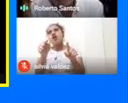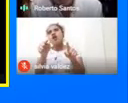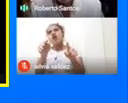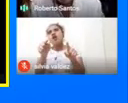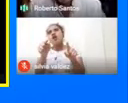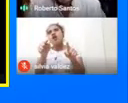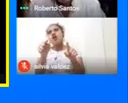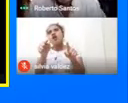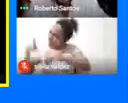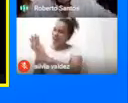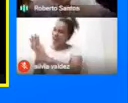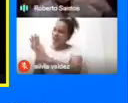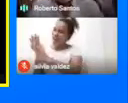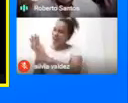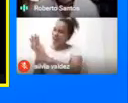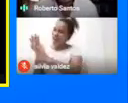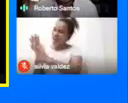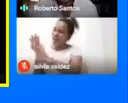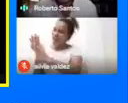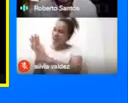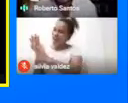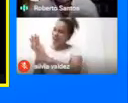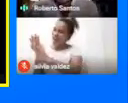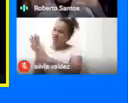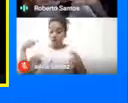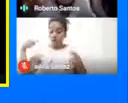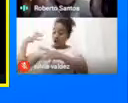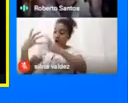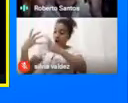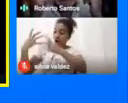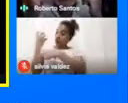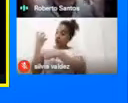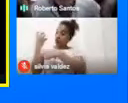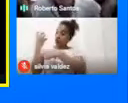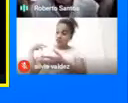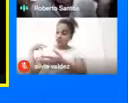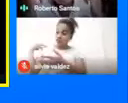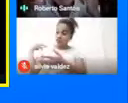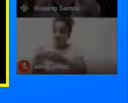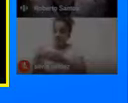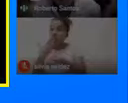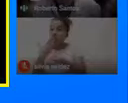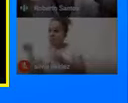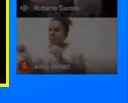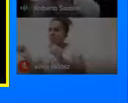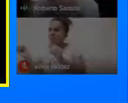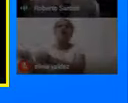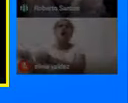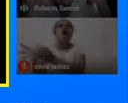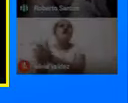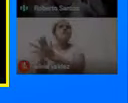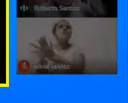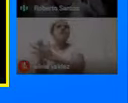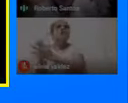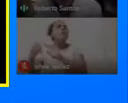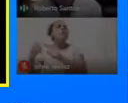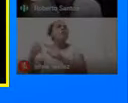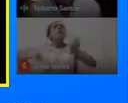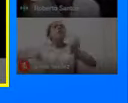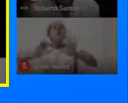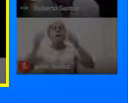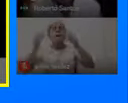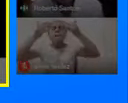ancestros Dejaron Toda esa información Allí Pero nosotros Hemos sido ciegos Hemos sido sordos No hemos querido